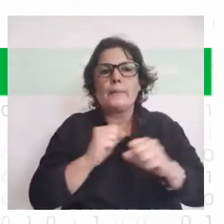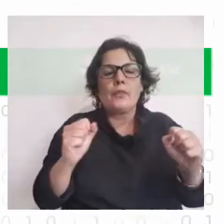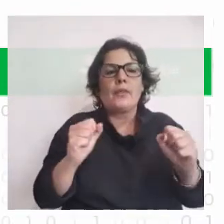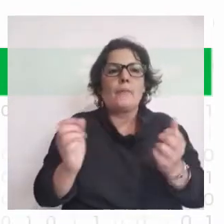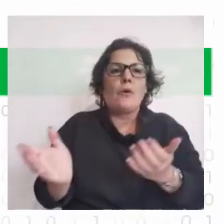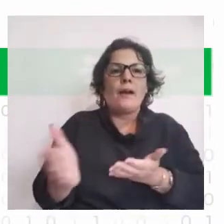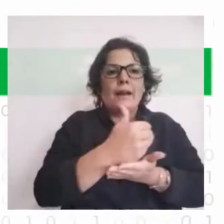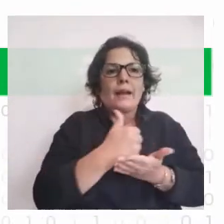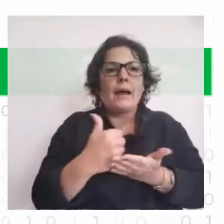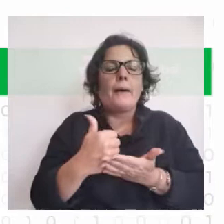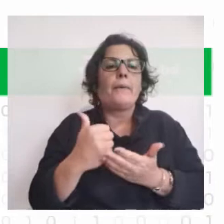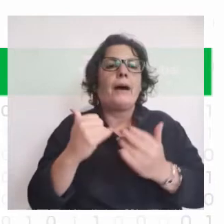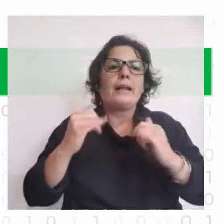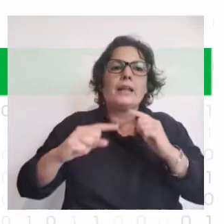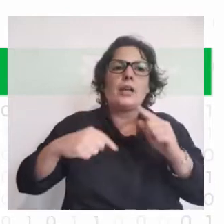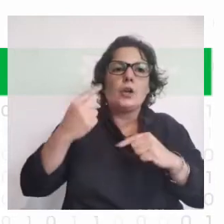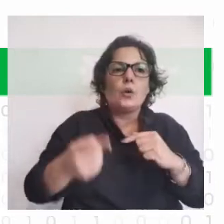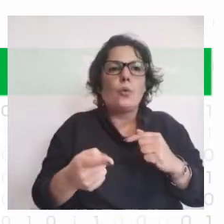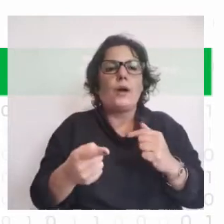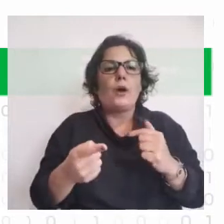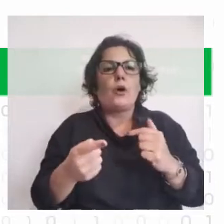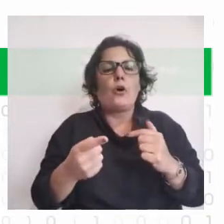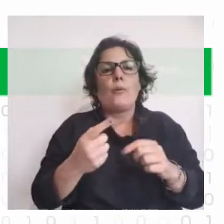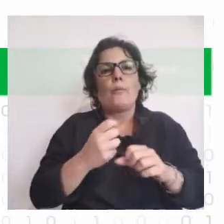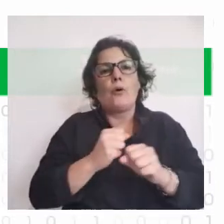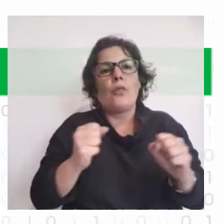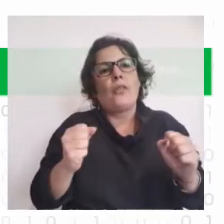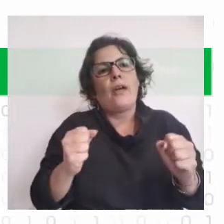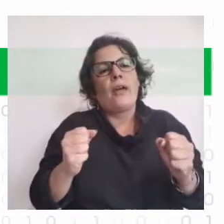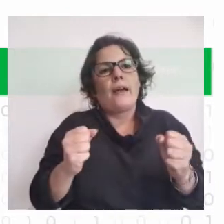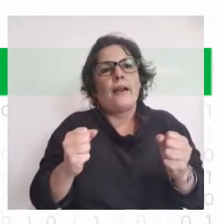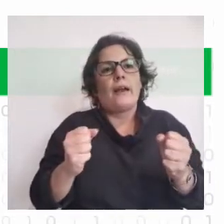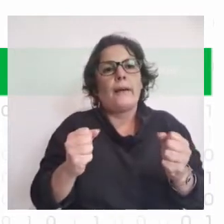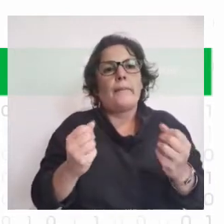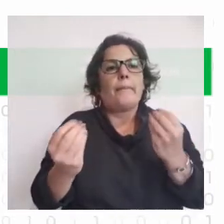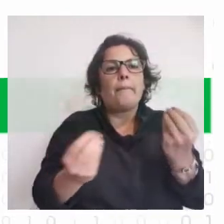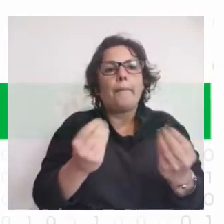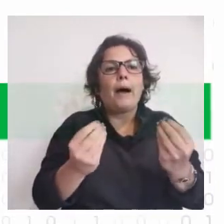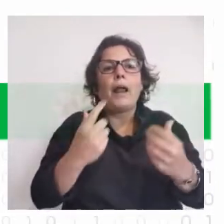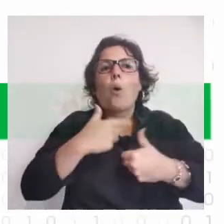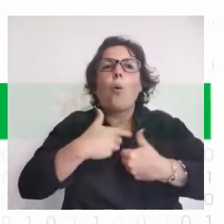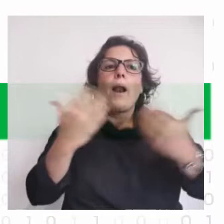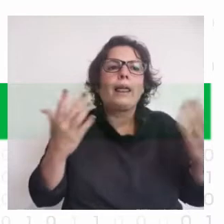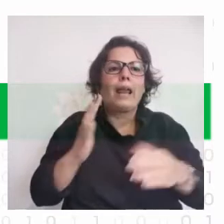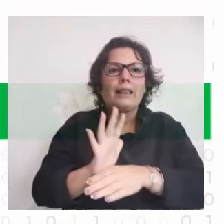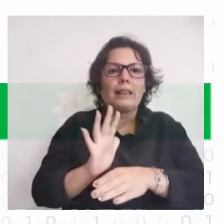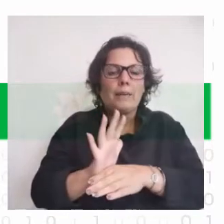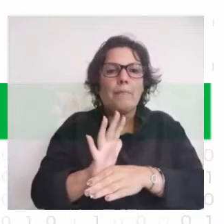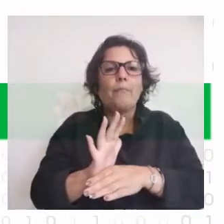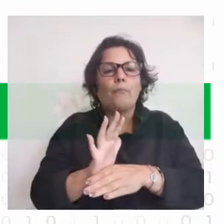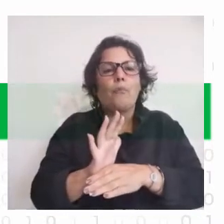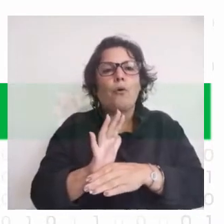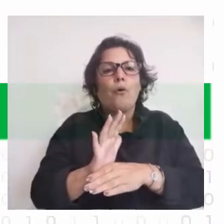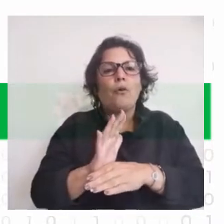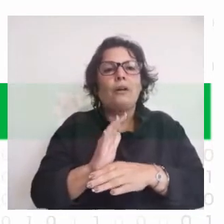luego se puede utilizar para cualquier tipo de función, si bien